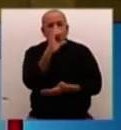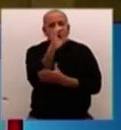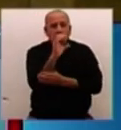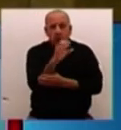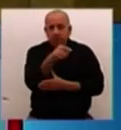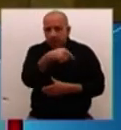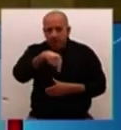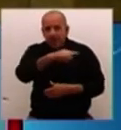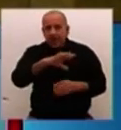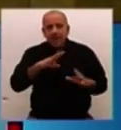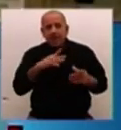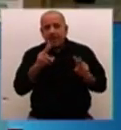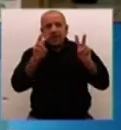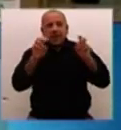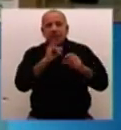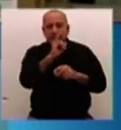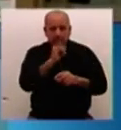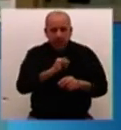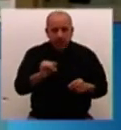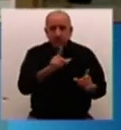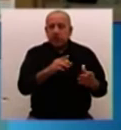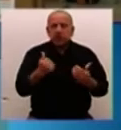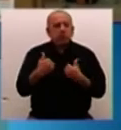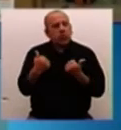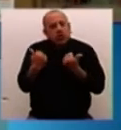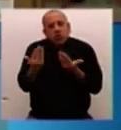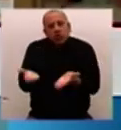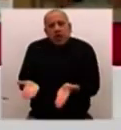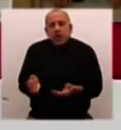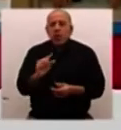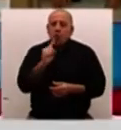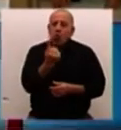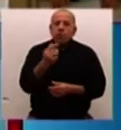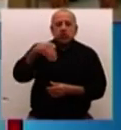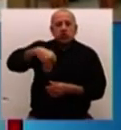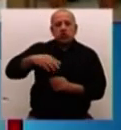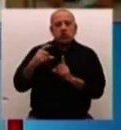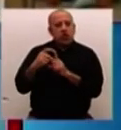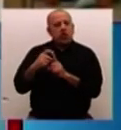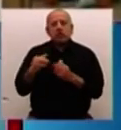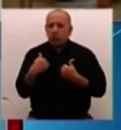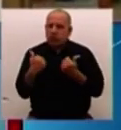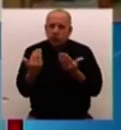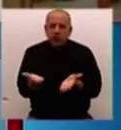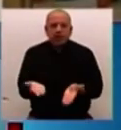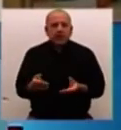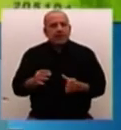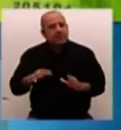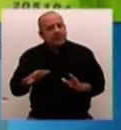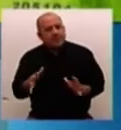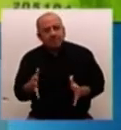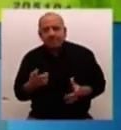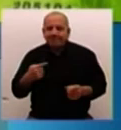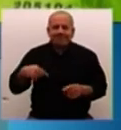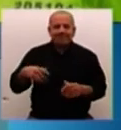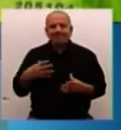ayer que va a donar el premio efectivo, que es casi un millón de dólares. Todo dentro de una imagen que no nos hace